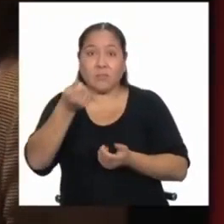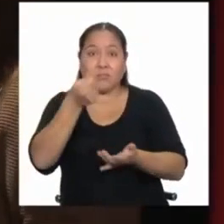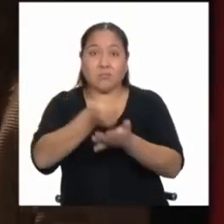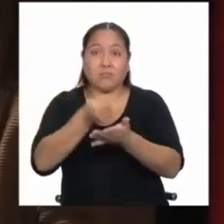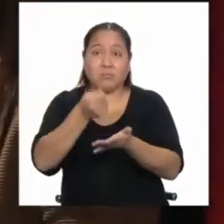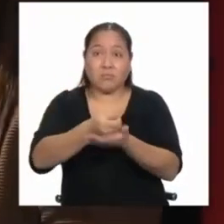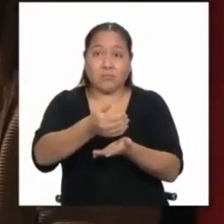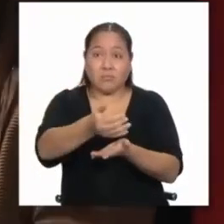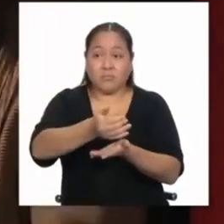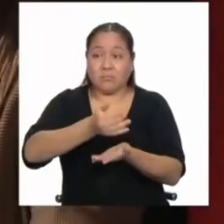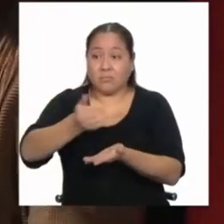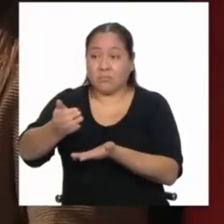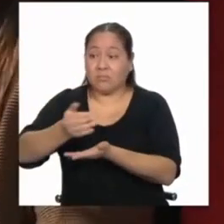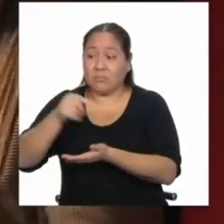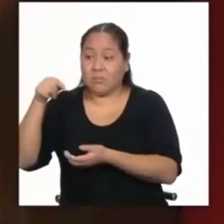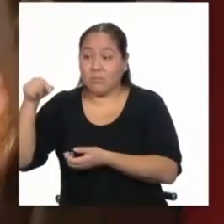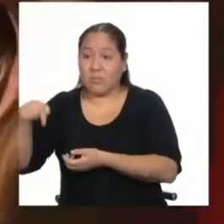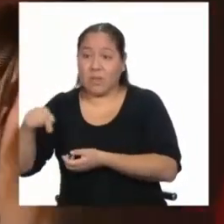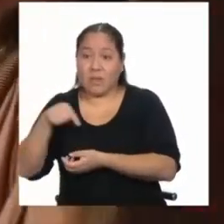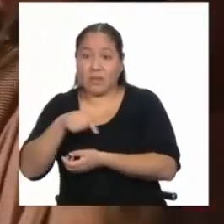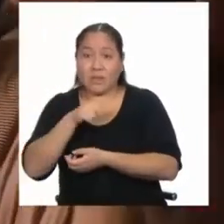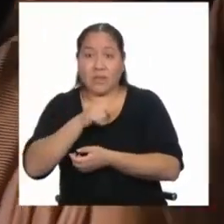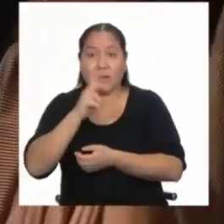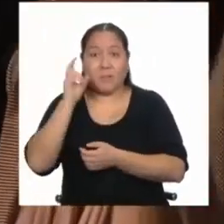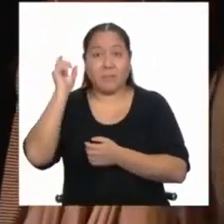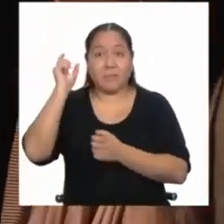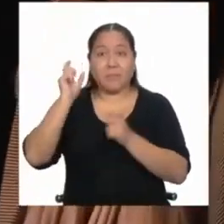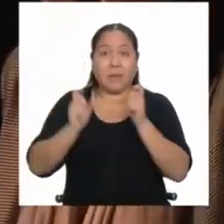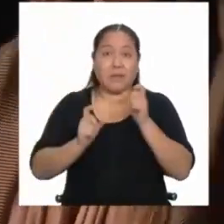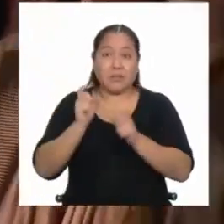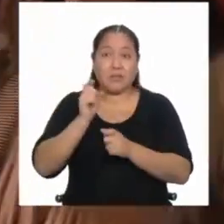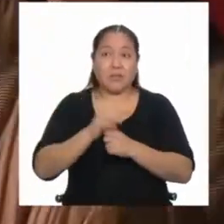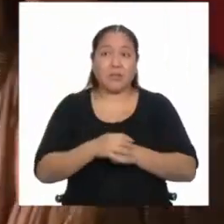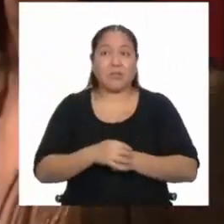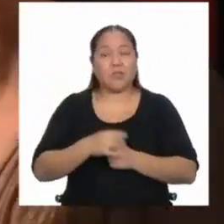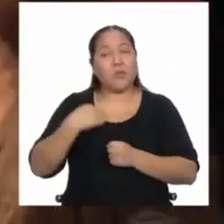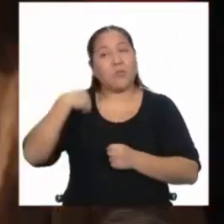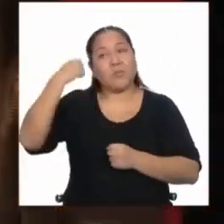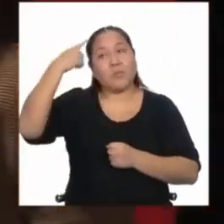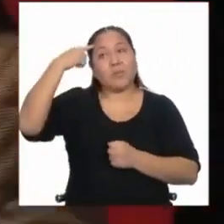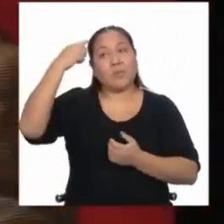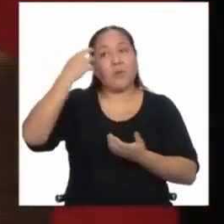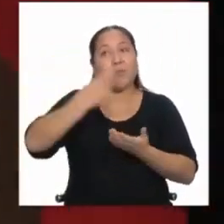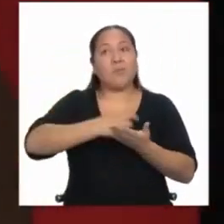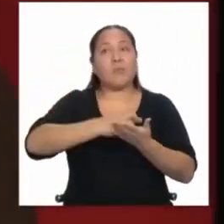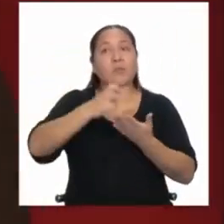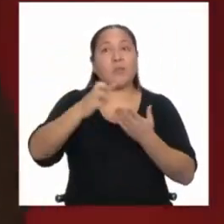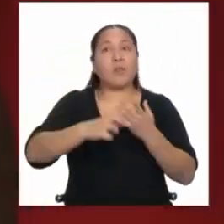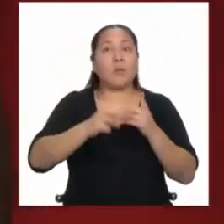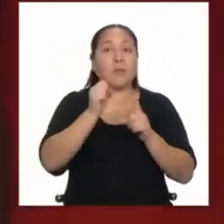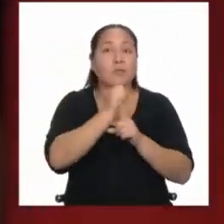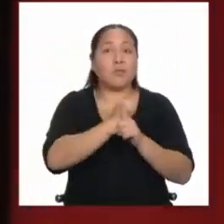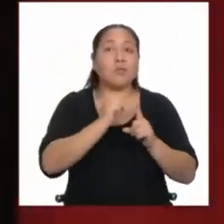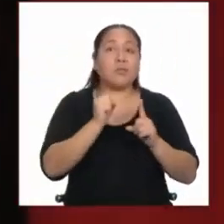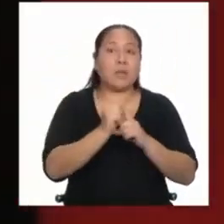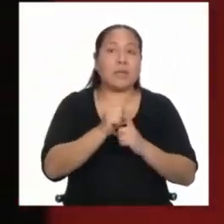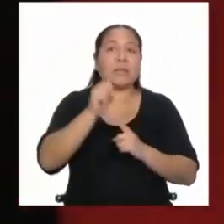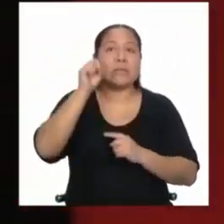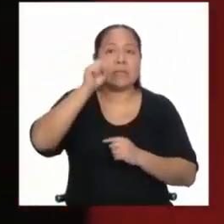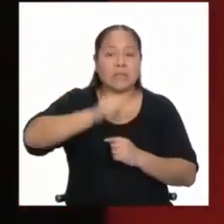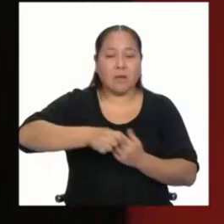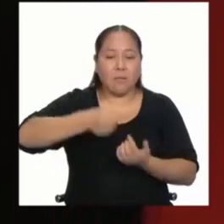empleabilidad y sostenibilidad de esto, entonces yo creo que los programas sociales deben ser sostenibles.